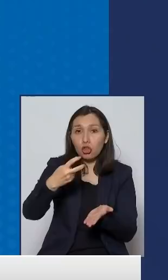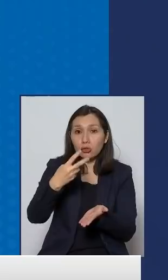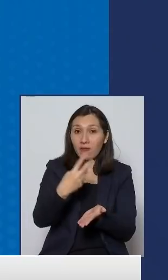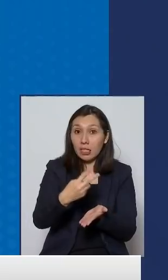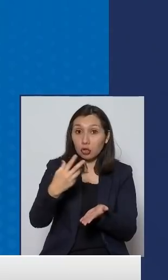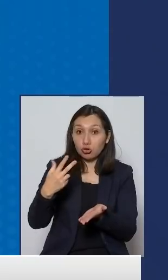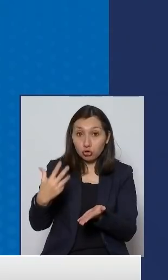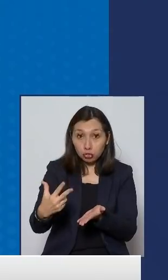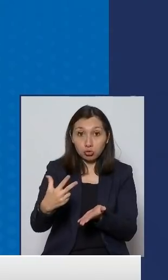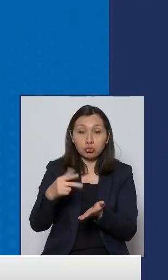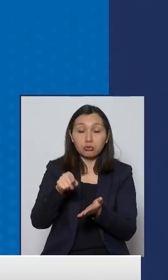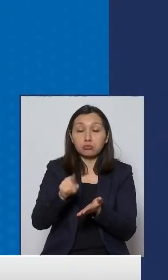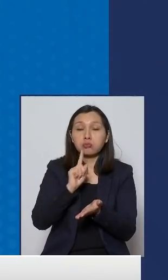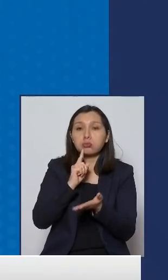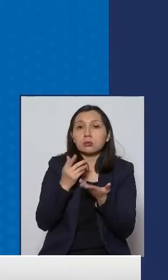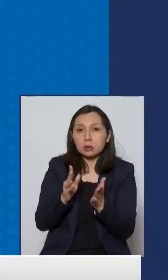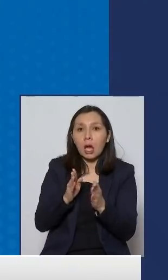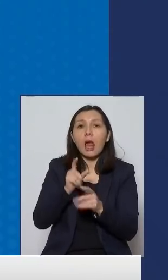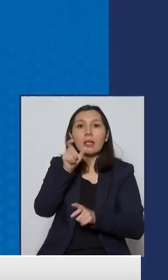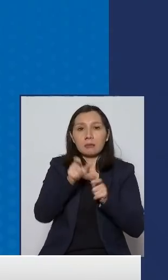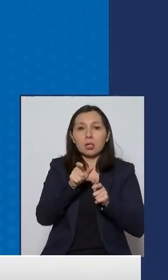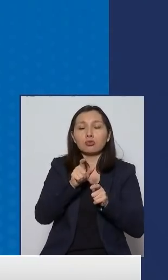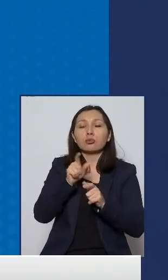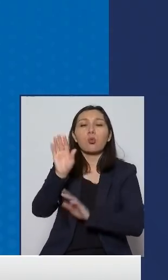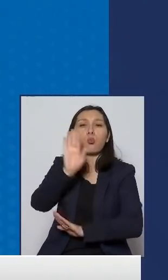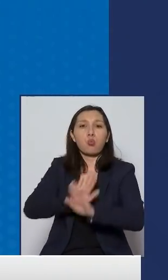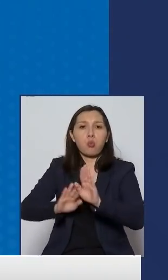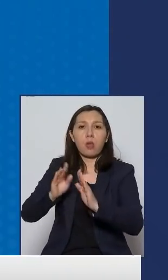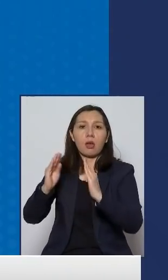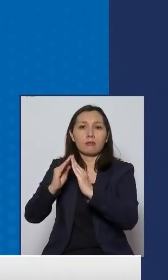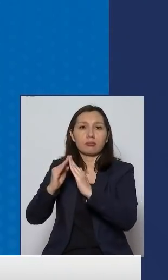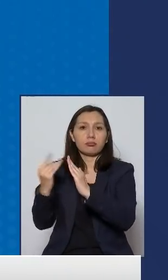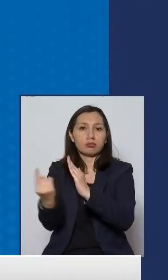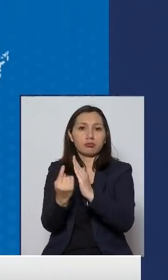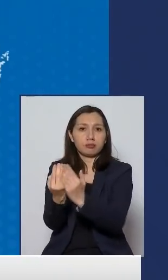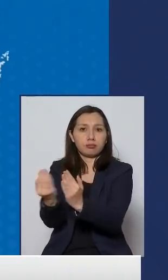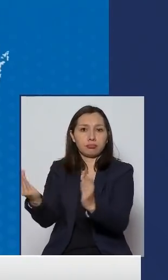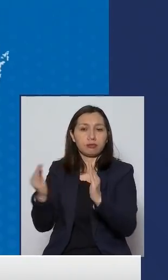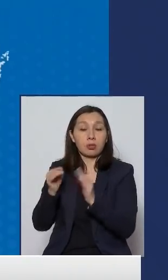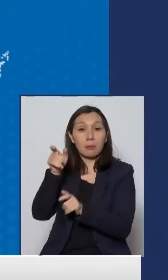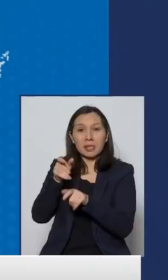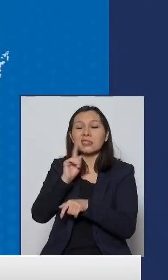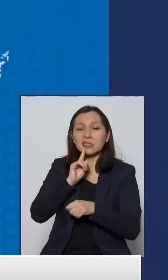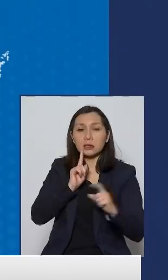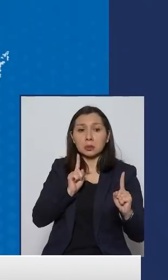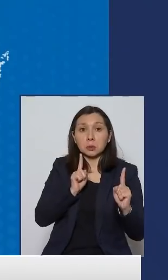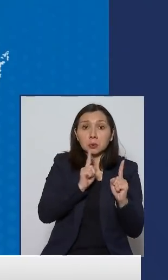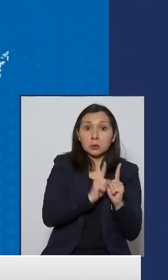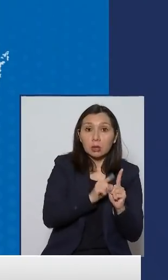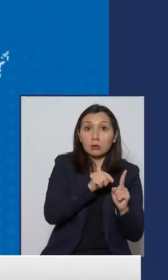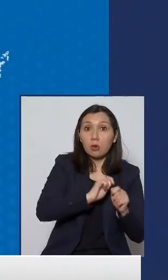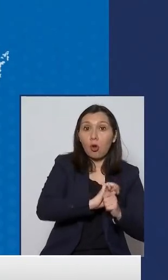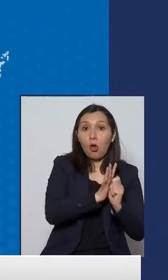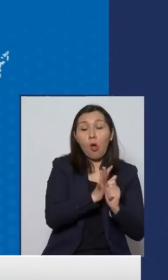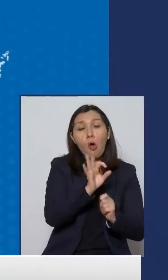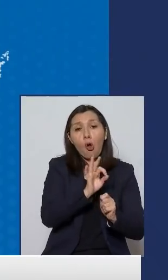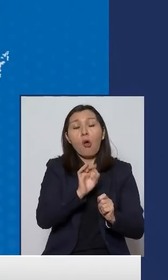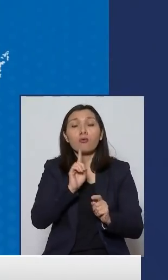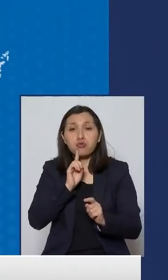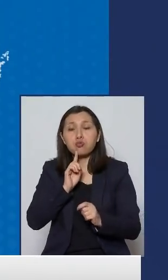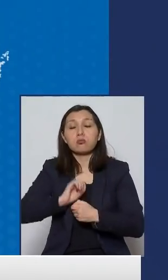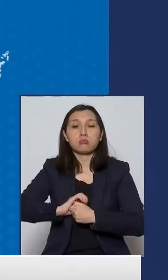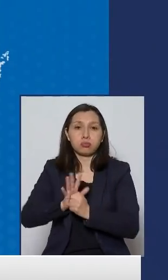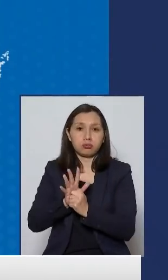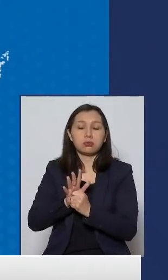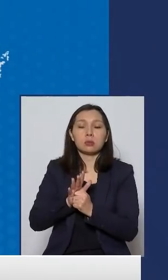cupos ya con personas, pacientes, como digo, contactos estrechos y pacientes sobre